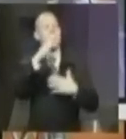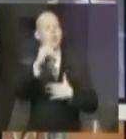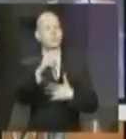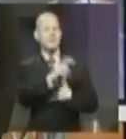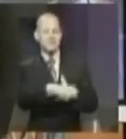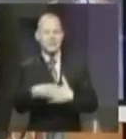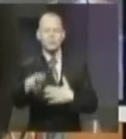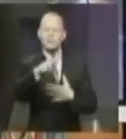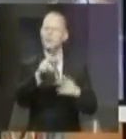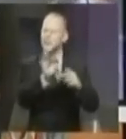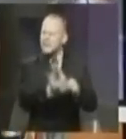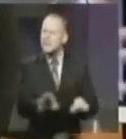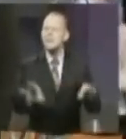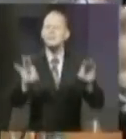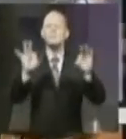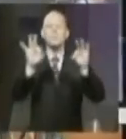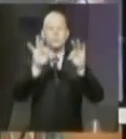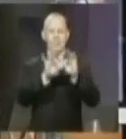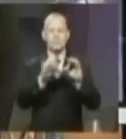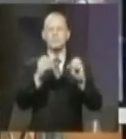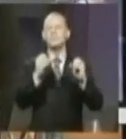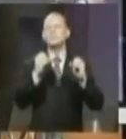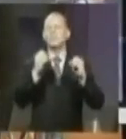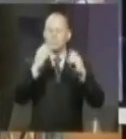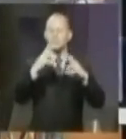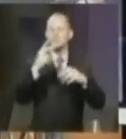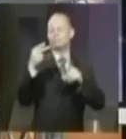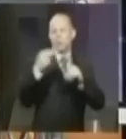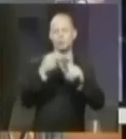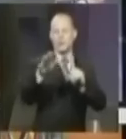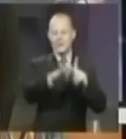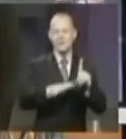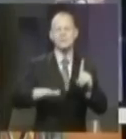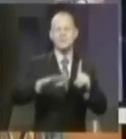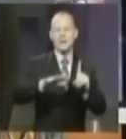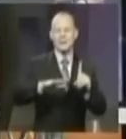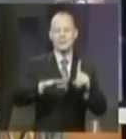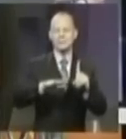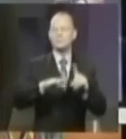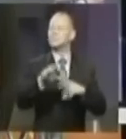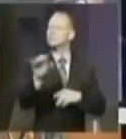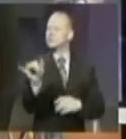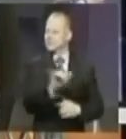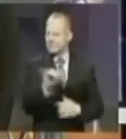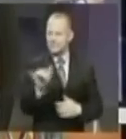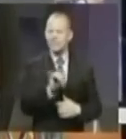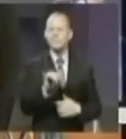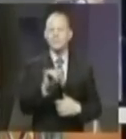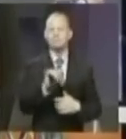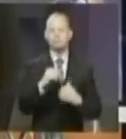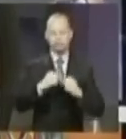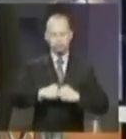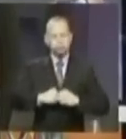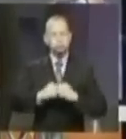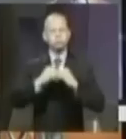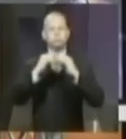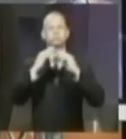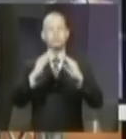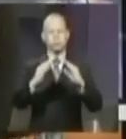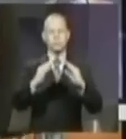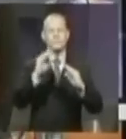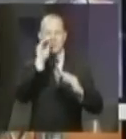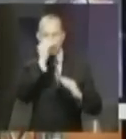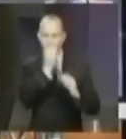era sumamente importante por la concentración de hospederías en el área. Además de eso, restauramos la flora